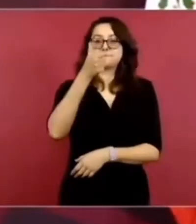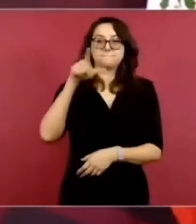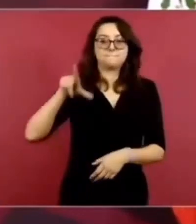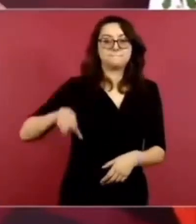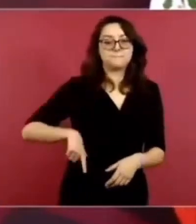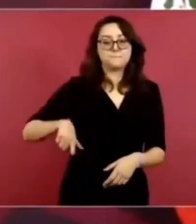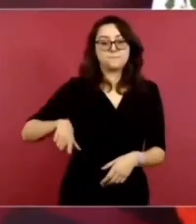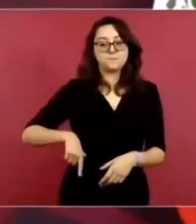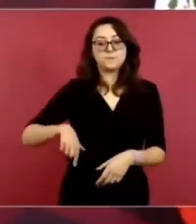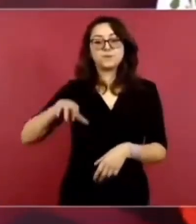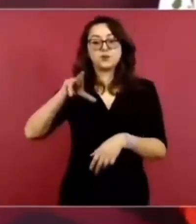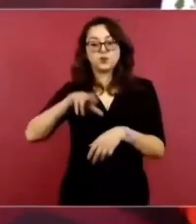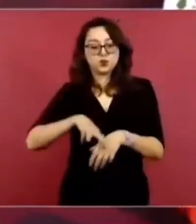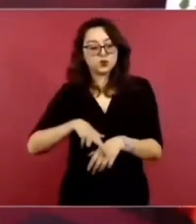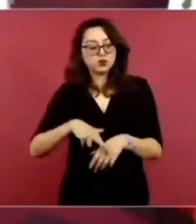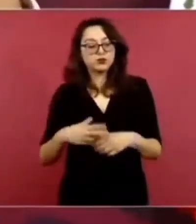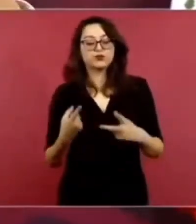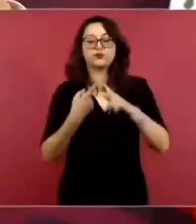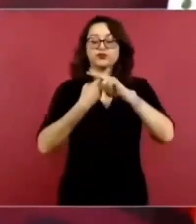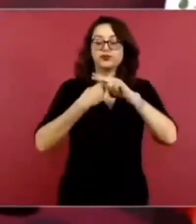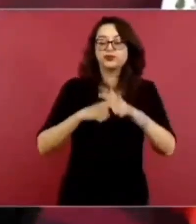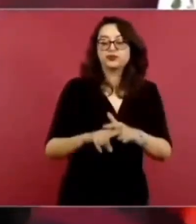y empiezan los acuerdos